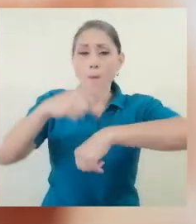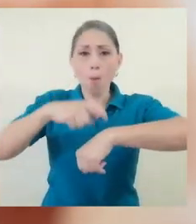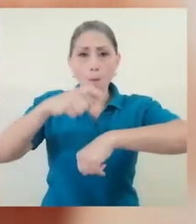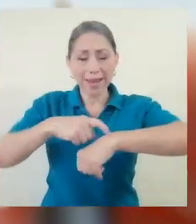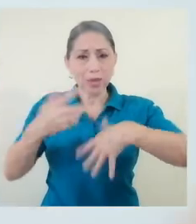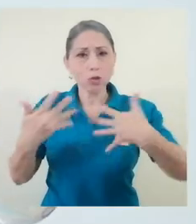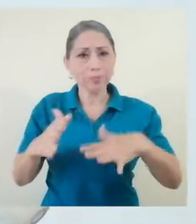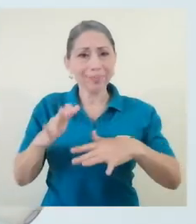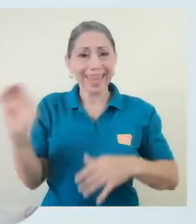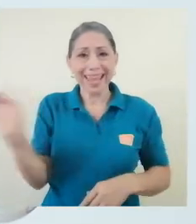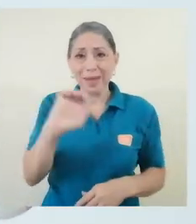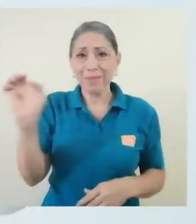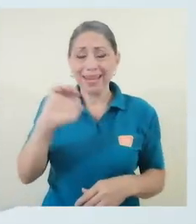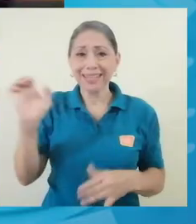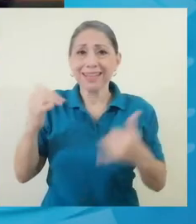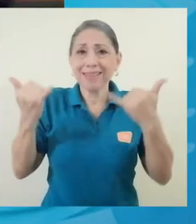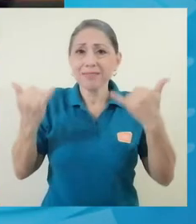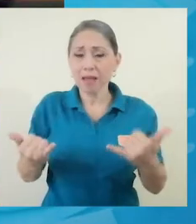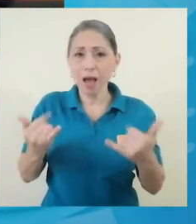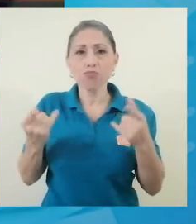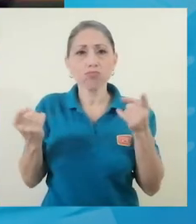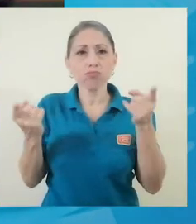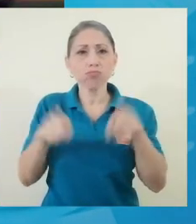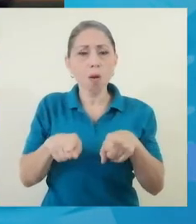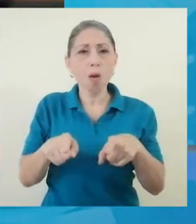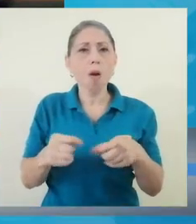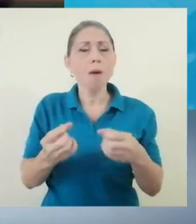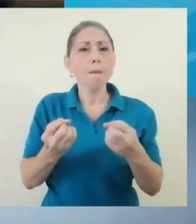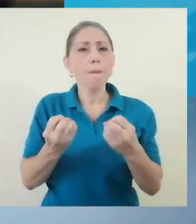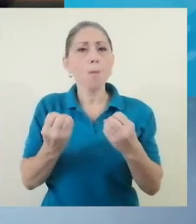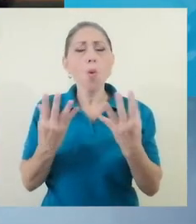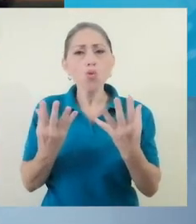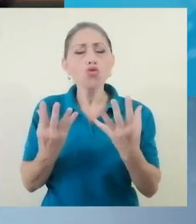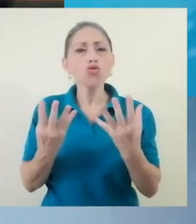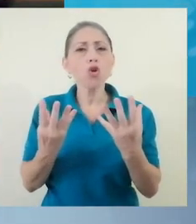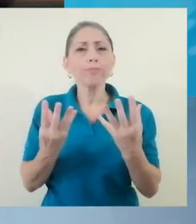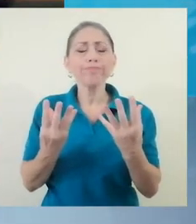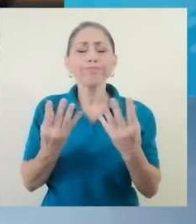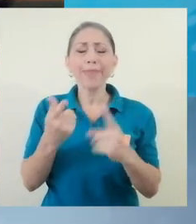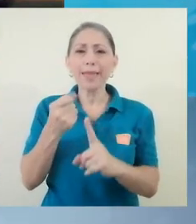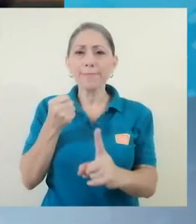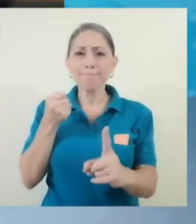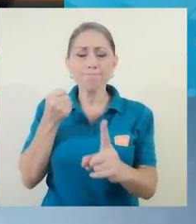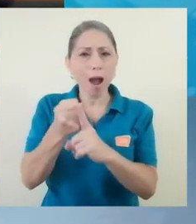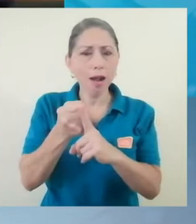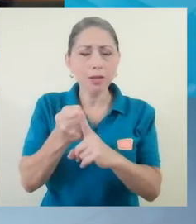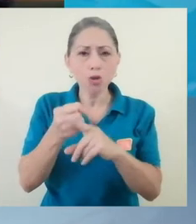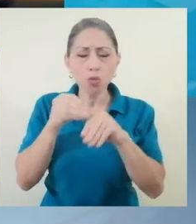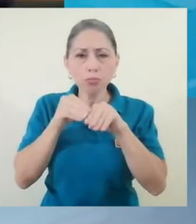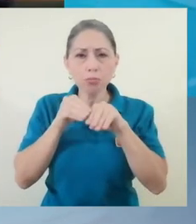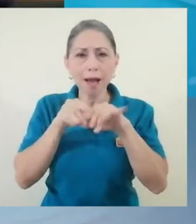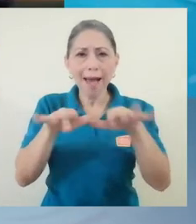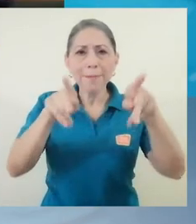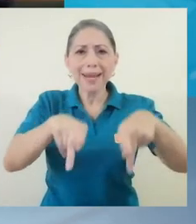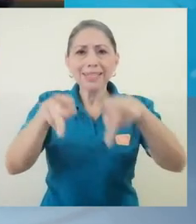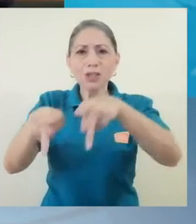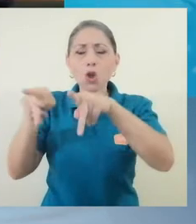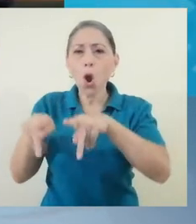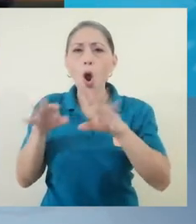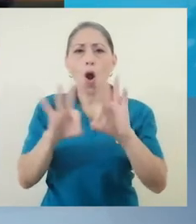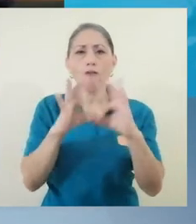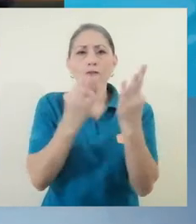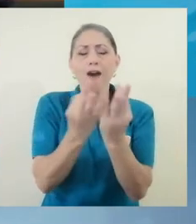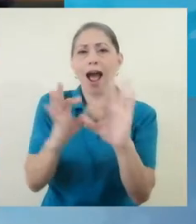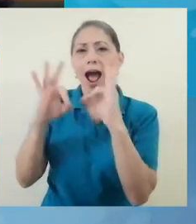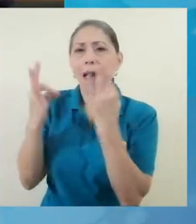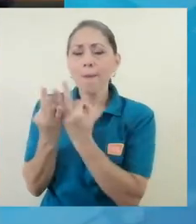donde la emergencia ya ha generado mucho impacto en las personas, en las familias,